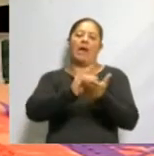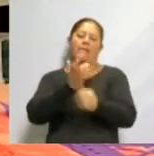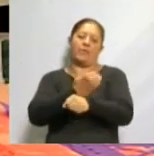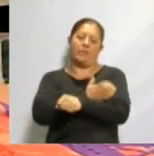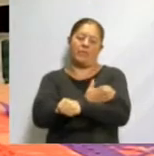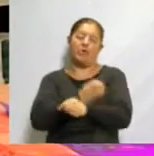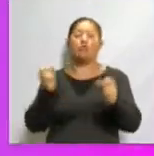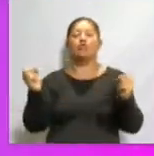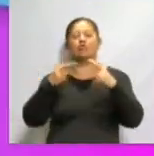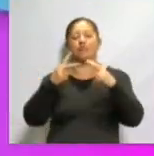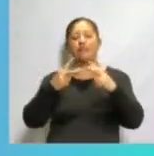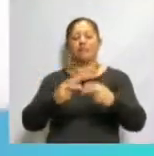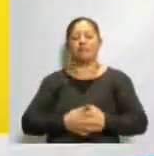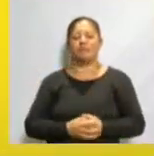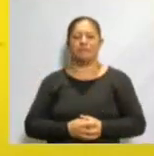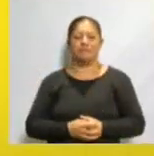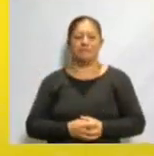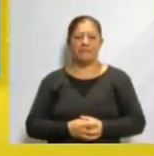vemos en la próxima emisión.